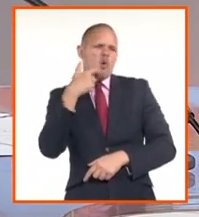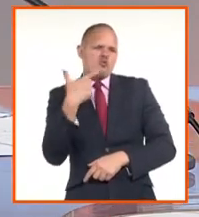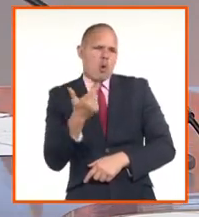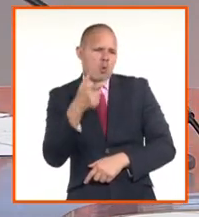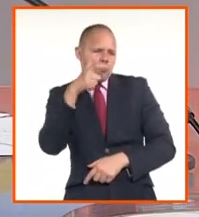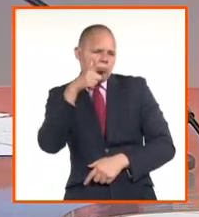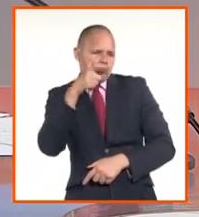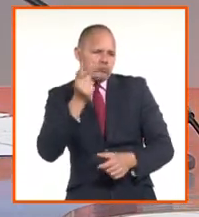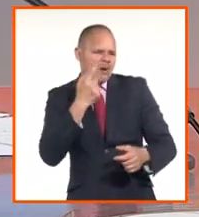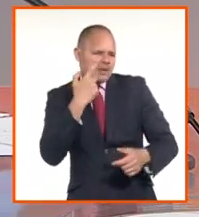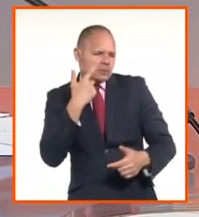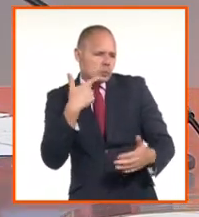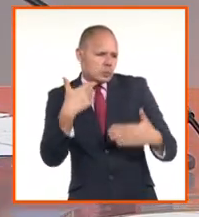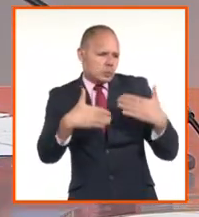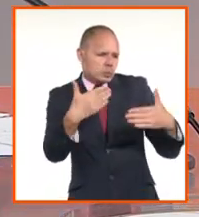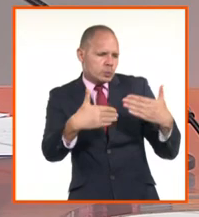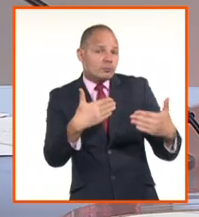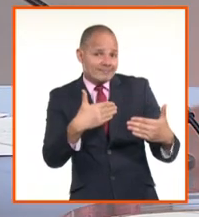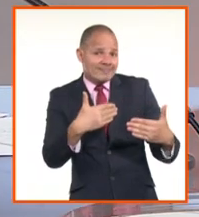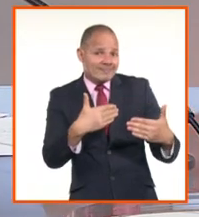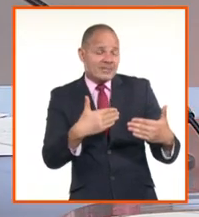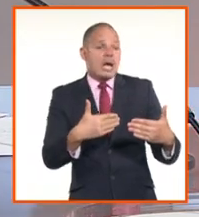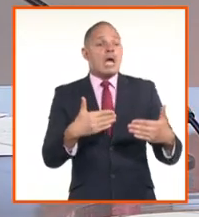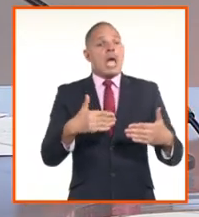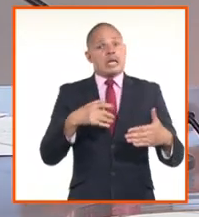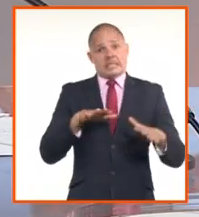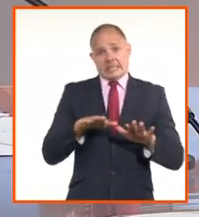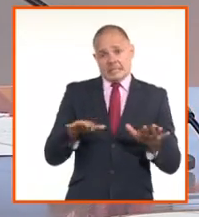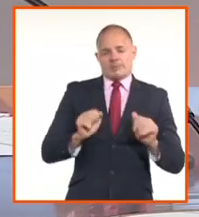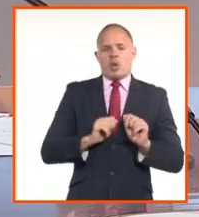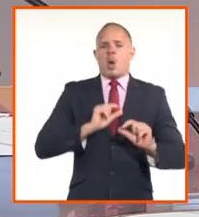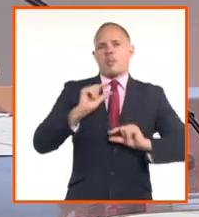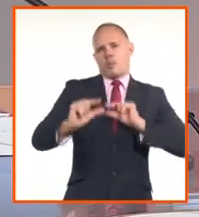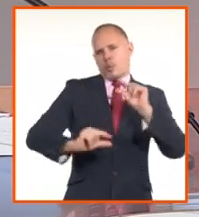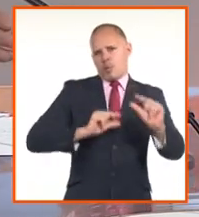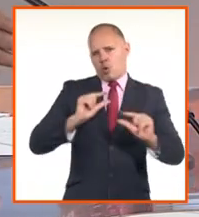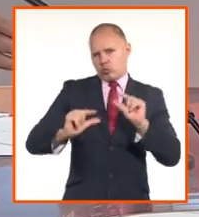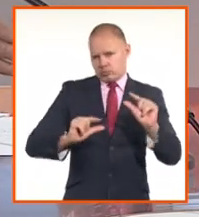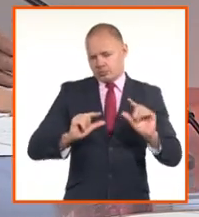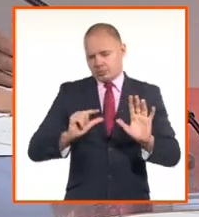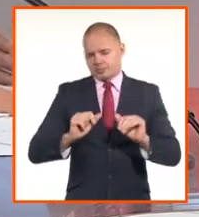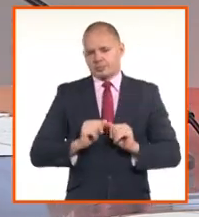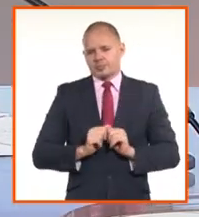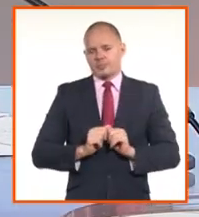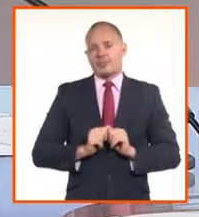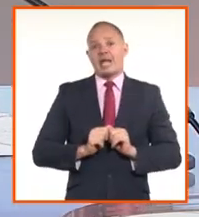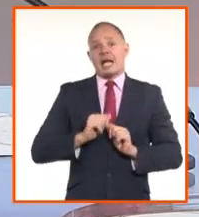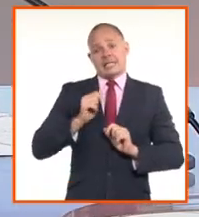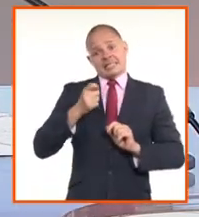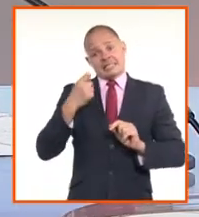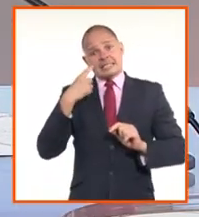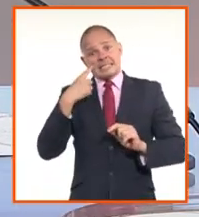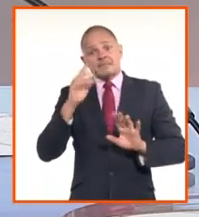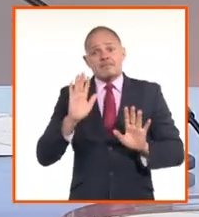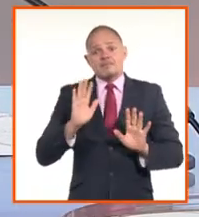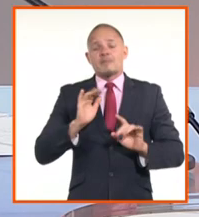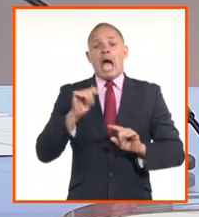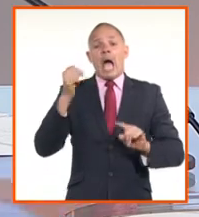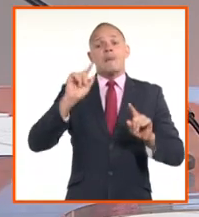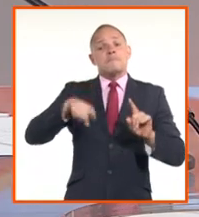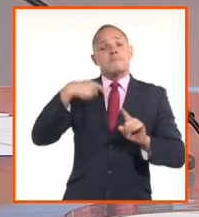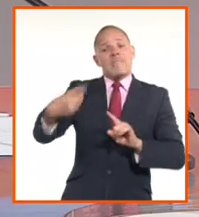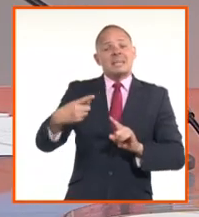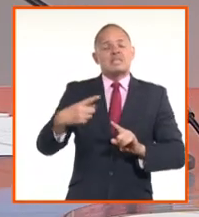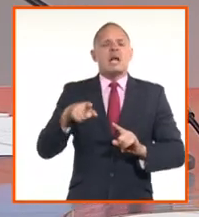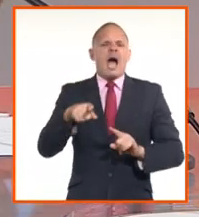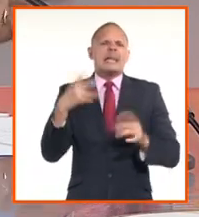dar una tasa que va a ser más en equilibrio, porque hoy es segmentado, van a participar unos, no participan las empresas estatales, y